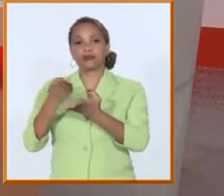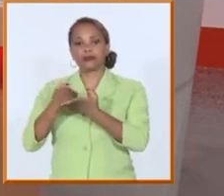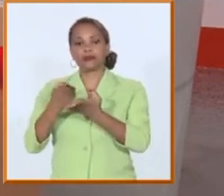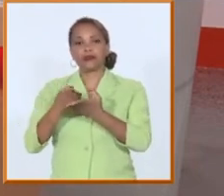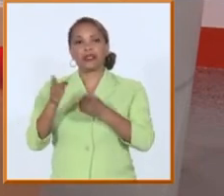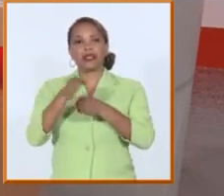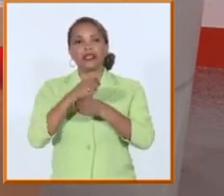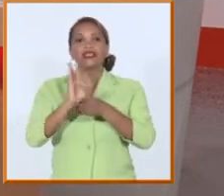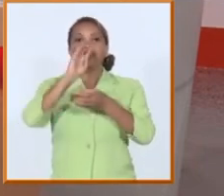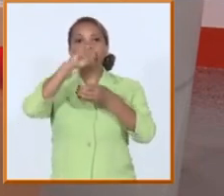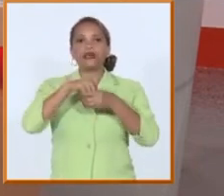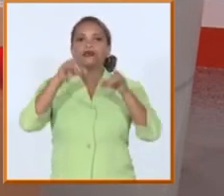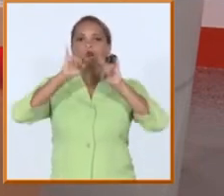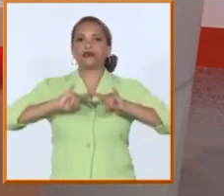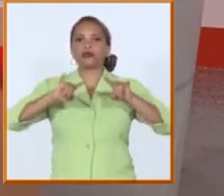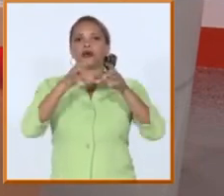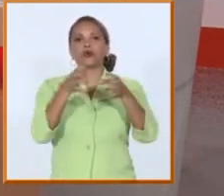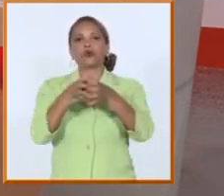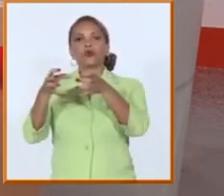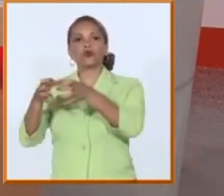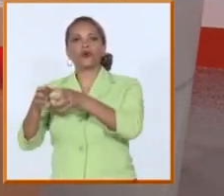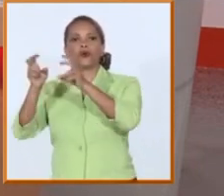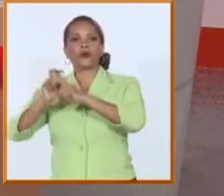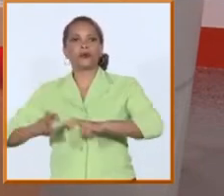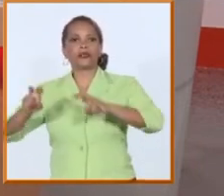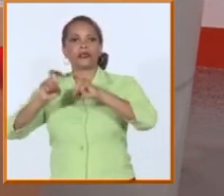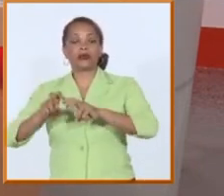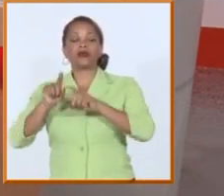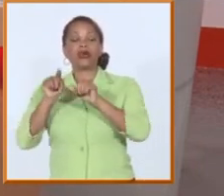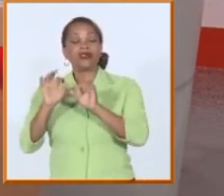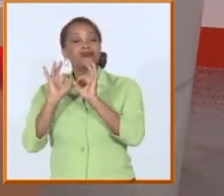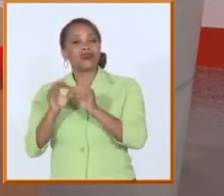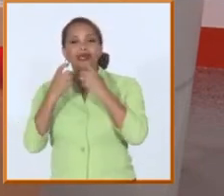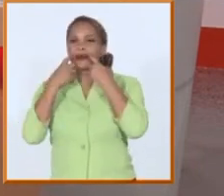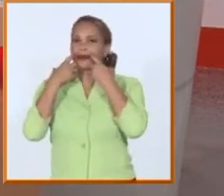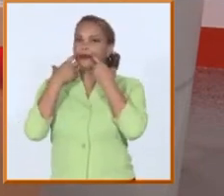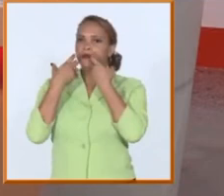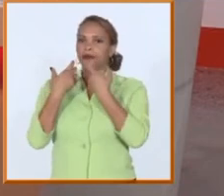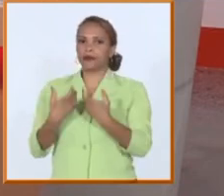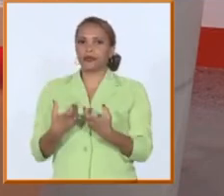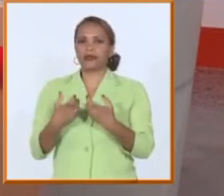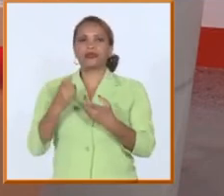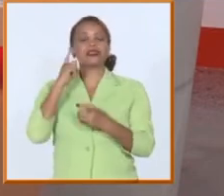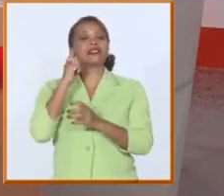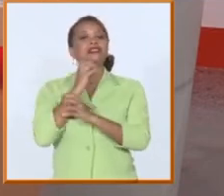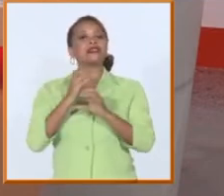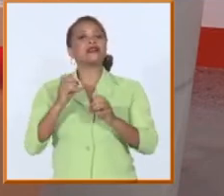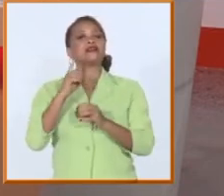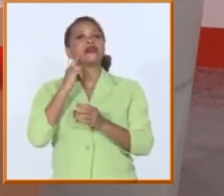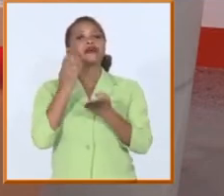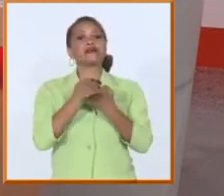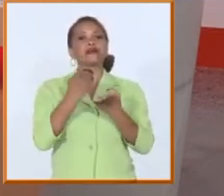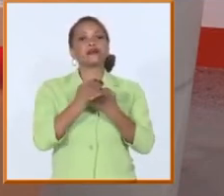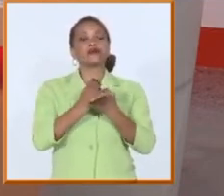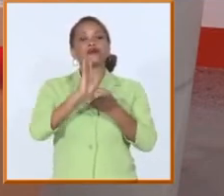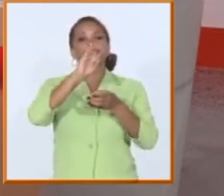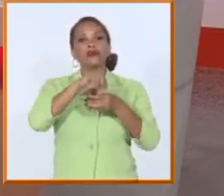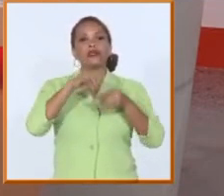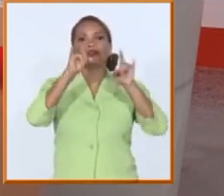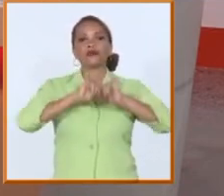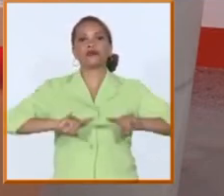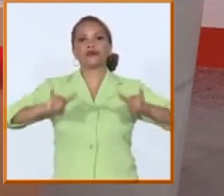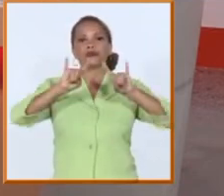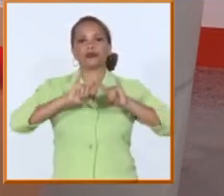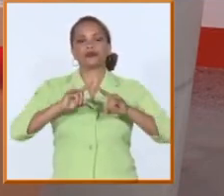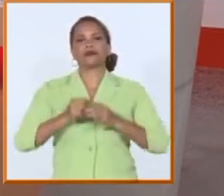universidades los grupos de investigación asociados esto han jugado un papel muy importante estamos hablando de 100 centros de estudio que tenemos en educación superior en el mes